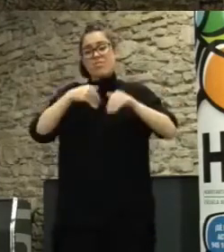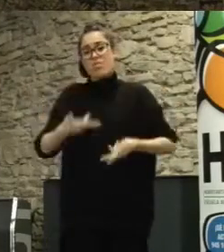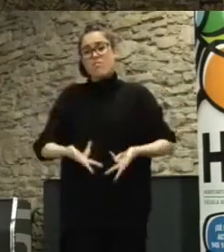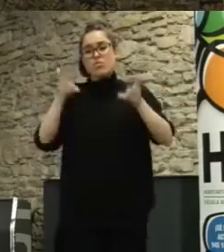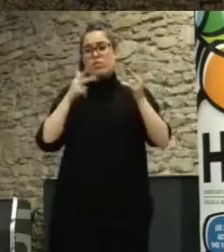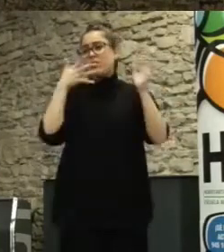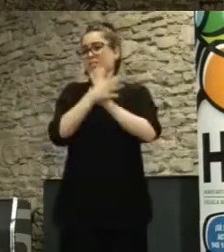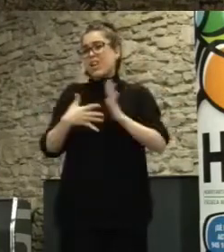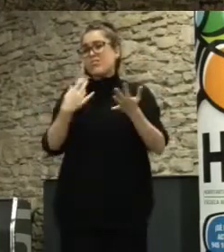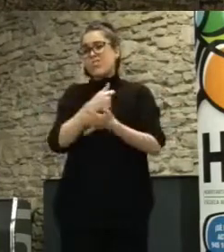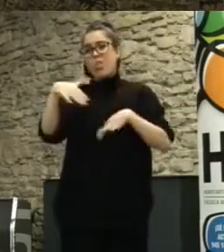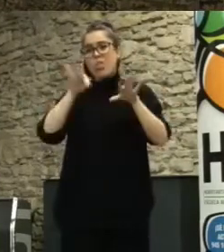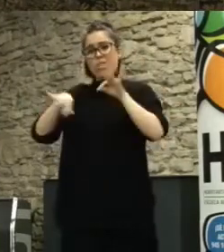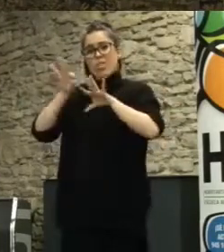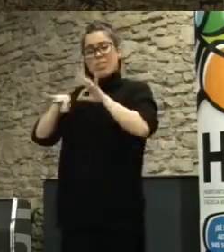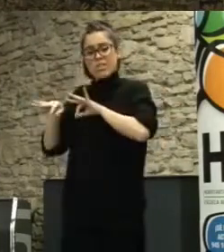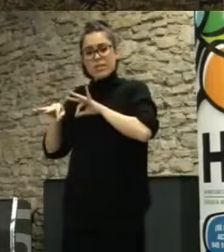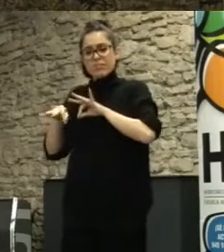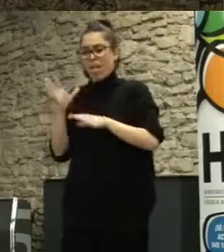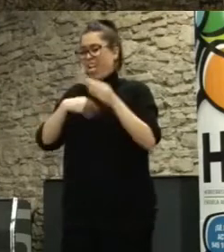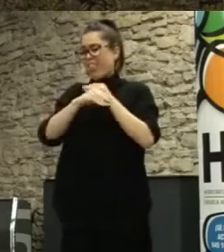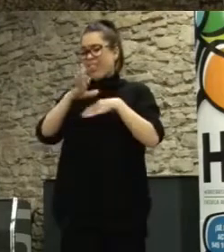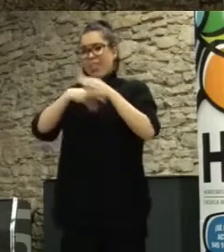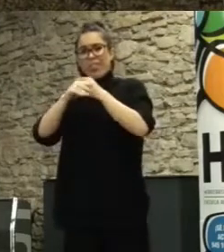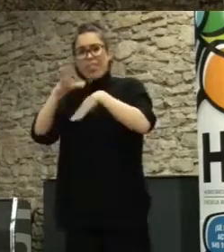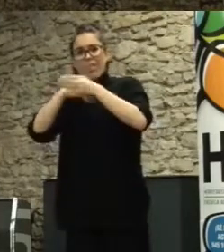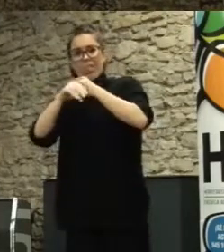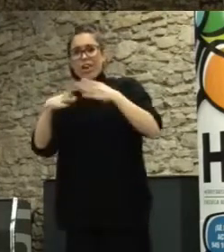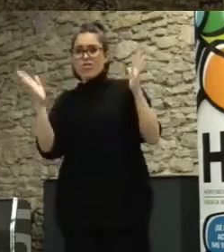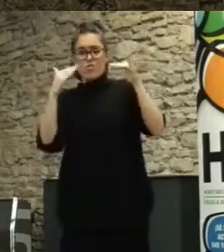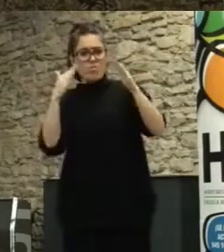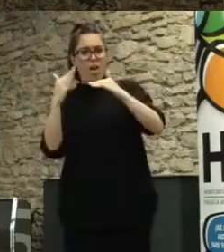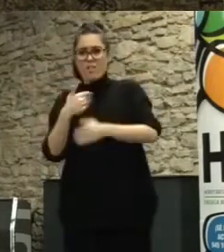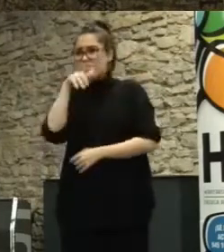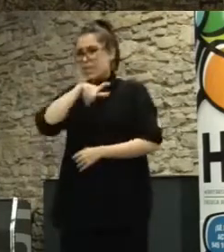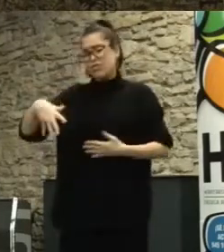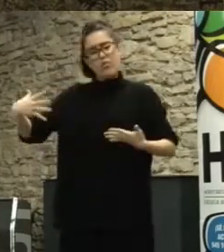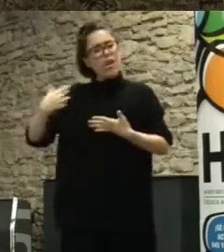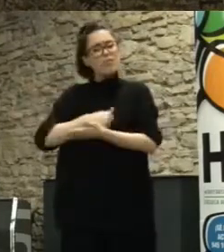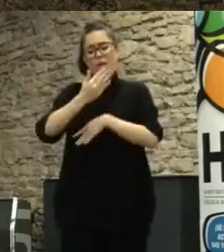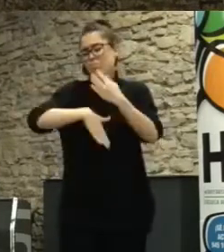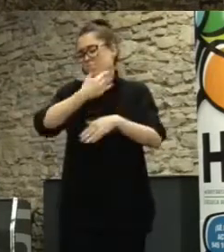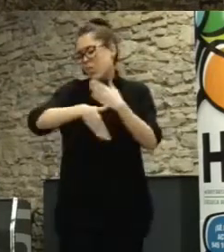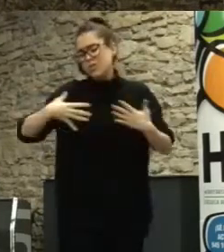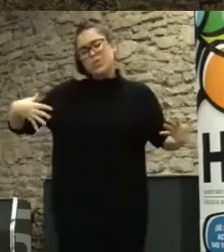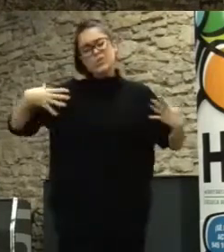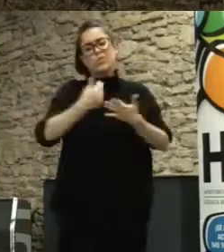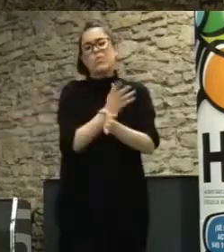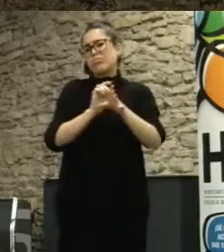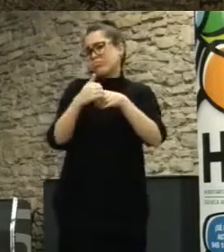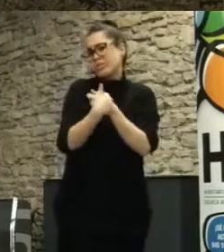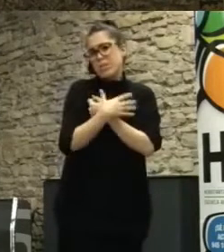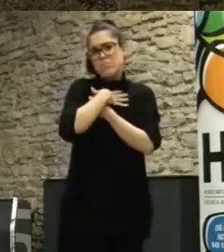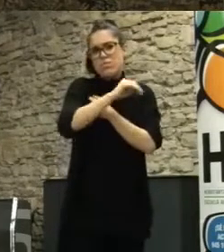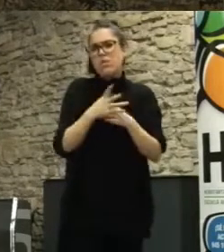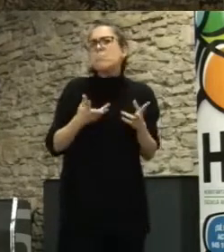decidirlo todo y no hay excusas para que la ciudadanía no pueda formar parte de todos los procesos o una buena parte de los procesos